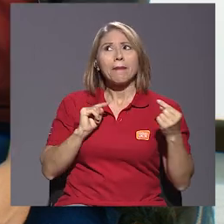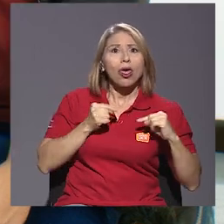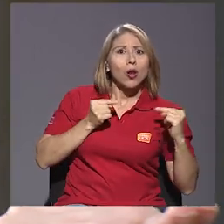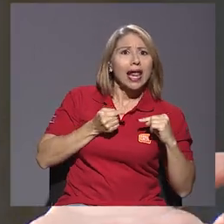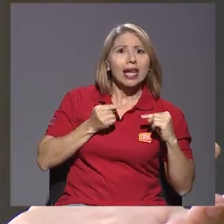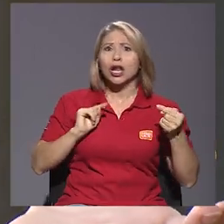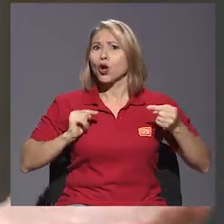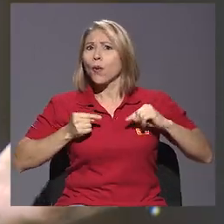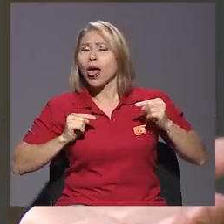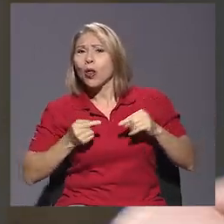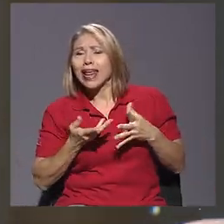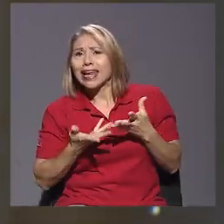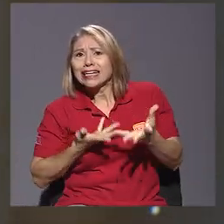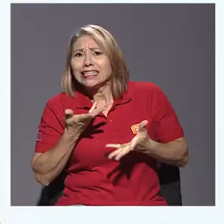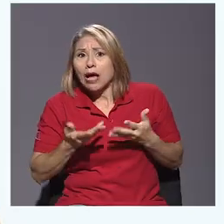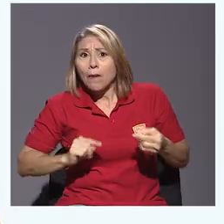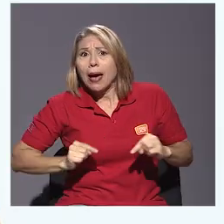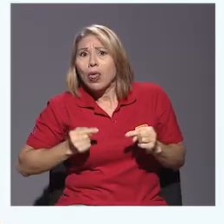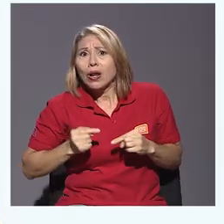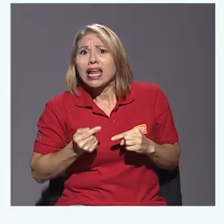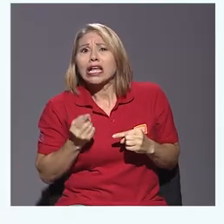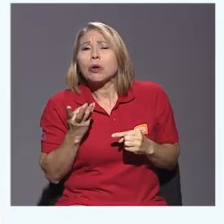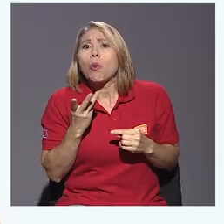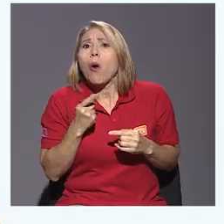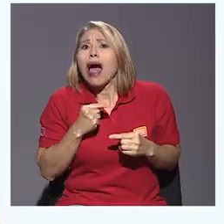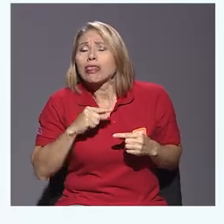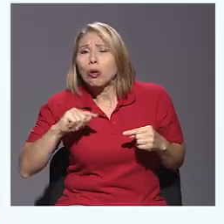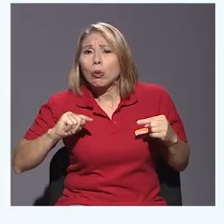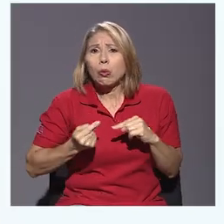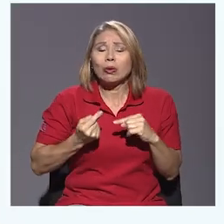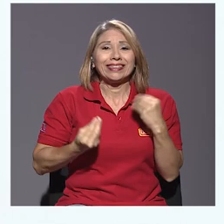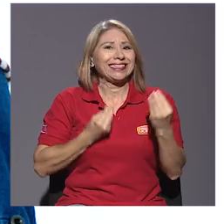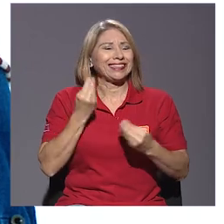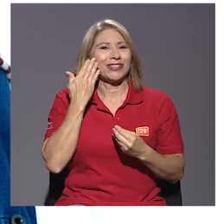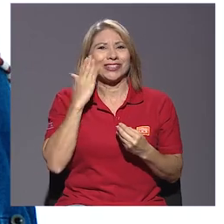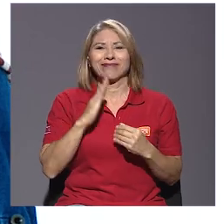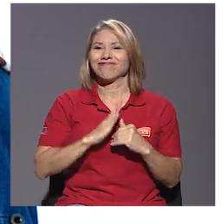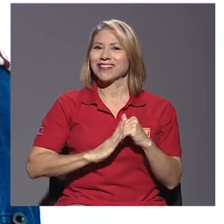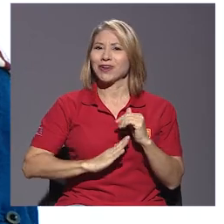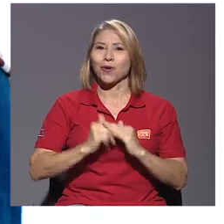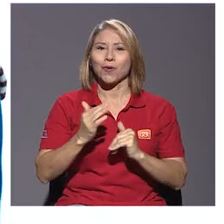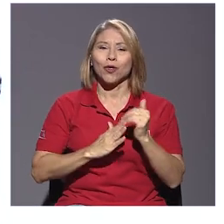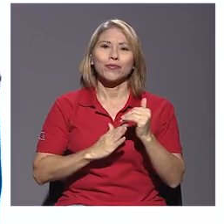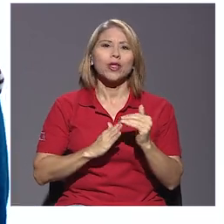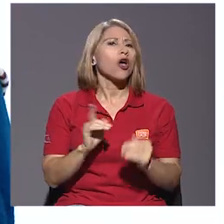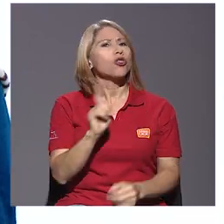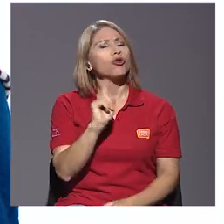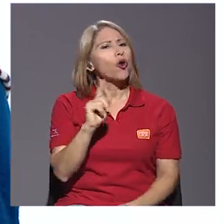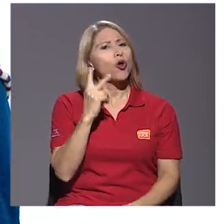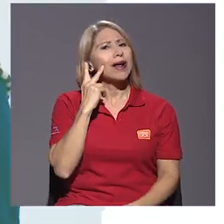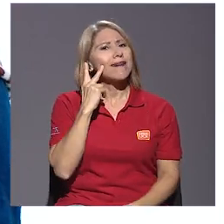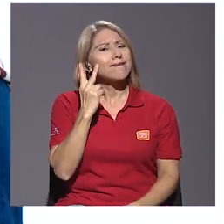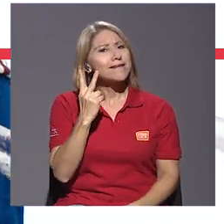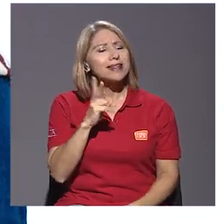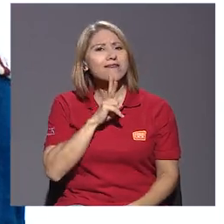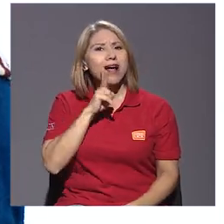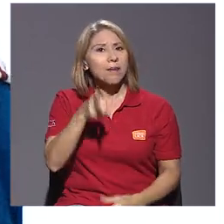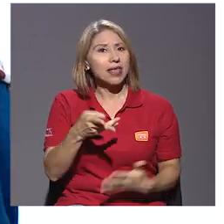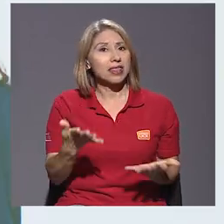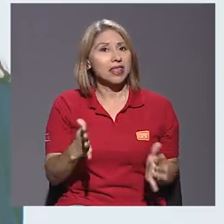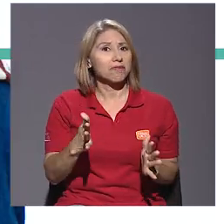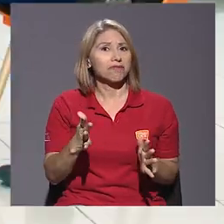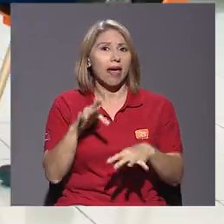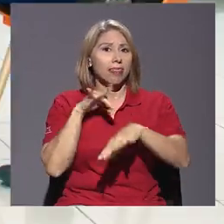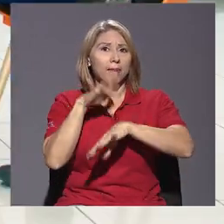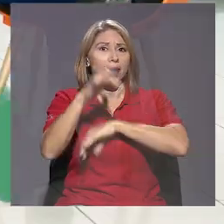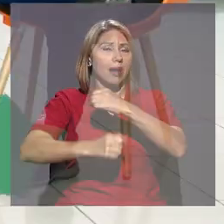no va a doler, si va a doler, ¿cuánto me va a doler? Y no sé, fue muy incómodo. No fue lo que yo realmente vi, por lo que yo sí